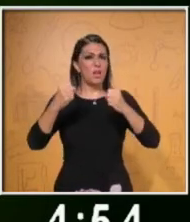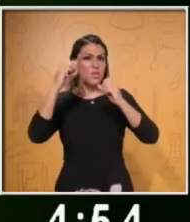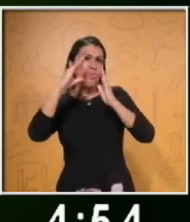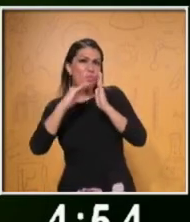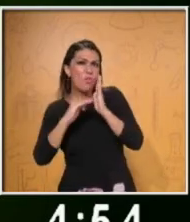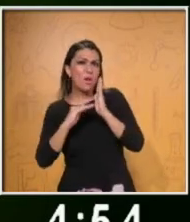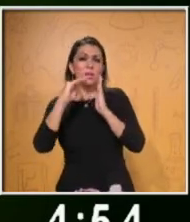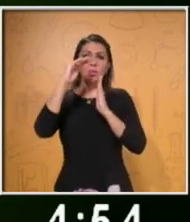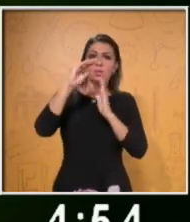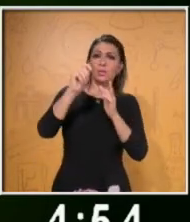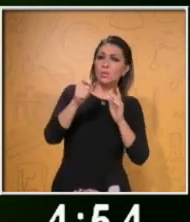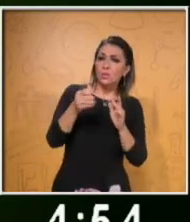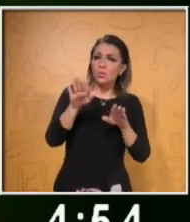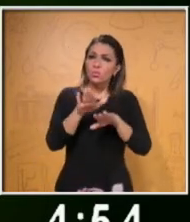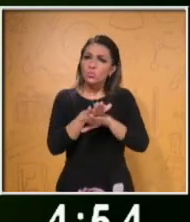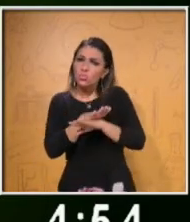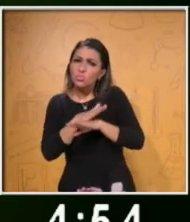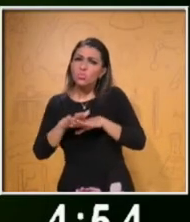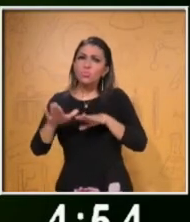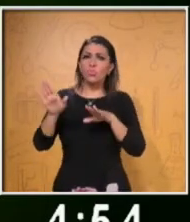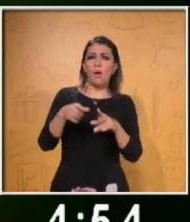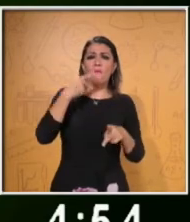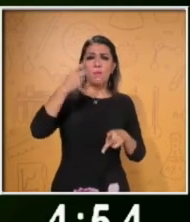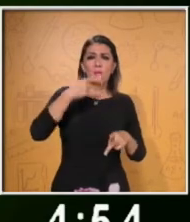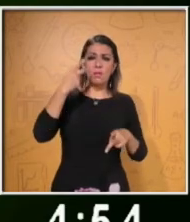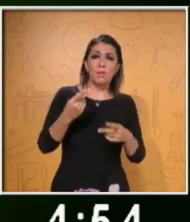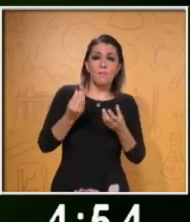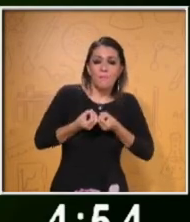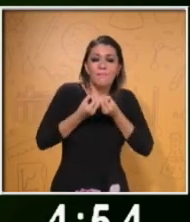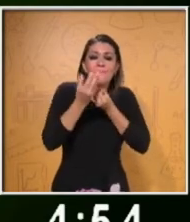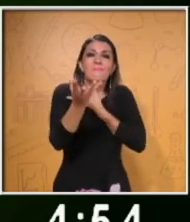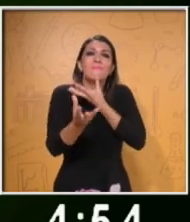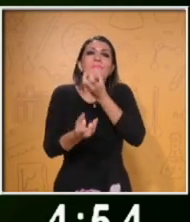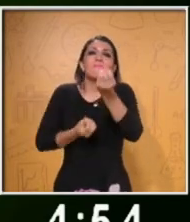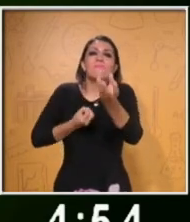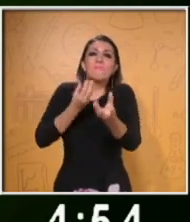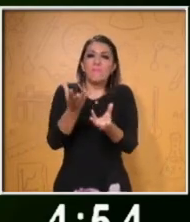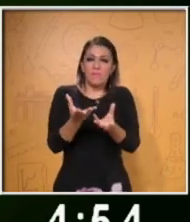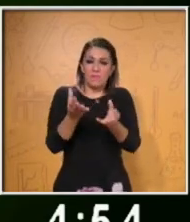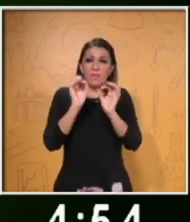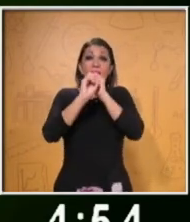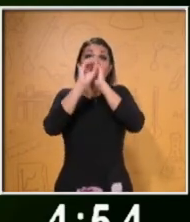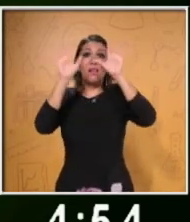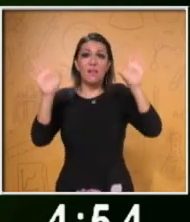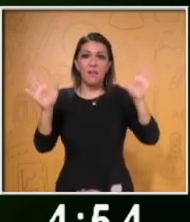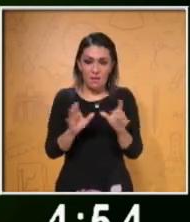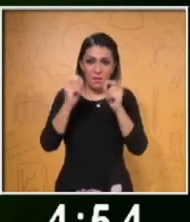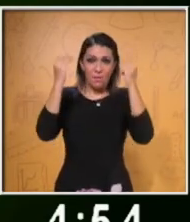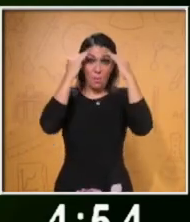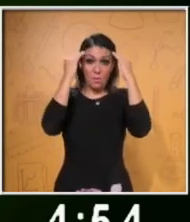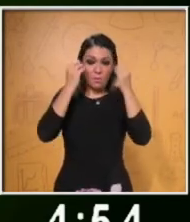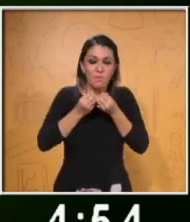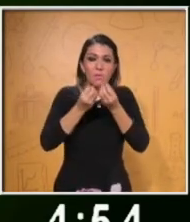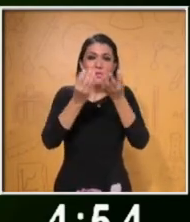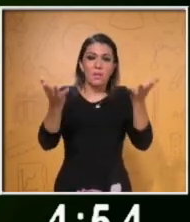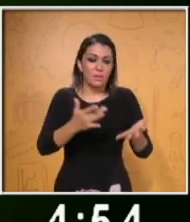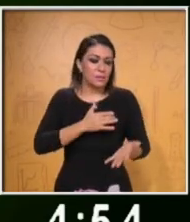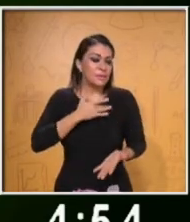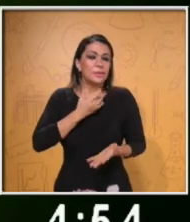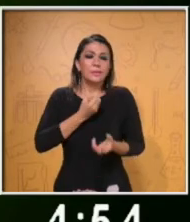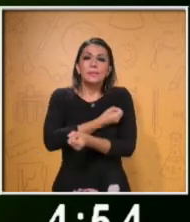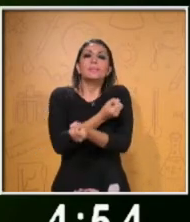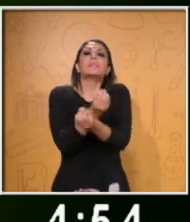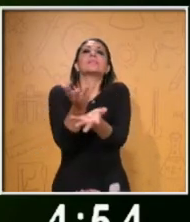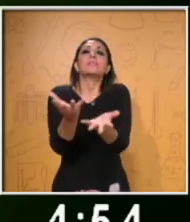palabras y la suavidad de otras, ayudará a transmitir la intención del mensaje en cuanto a pensamientos, sentimientos